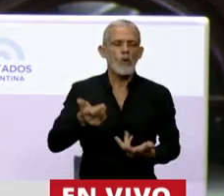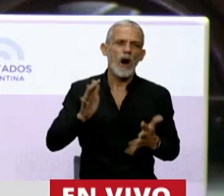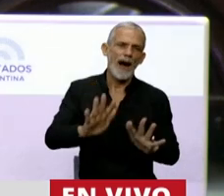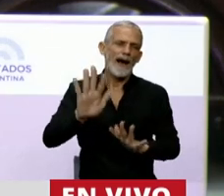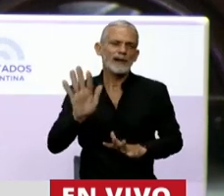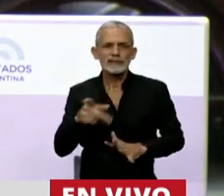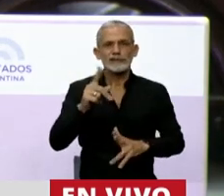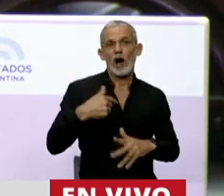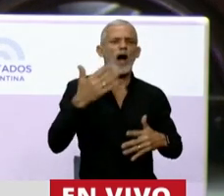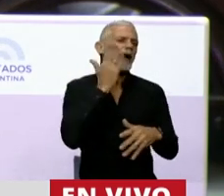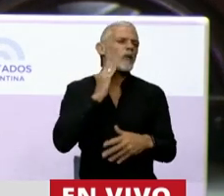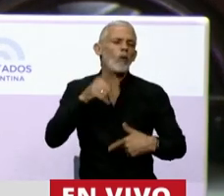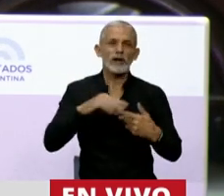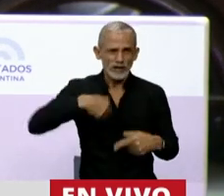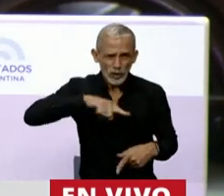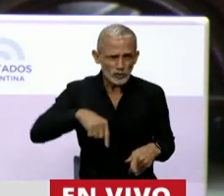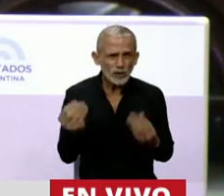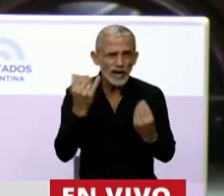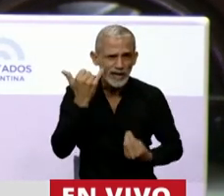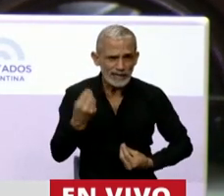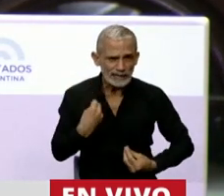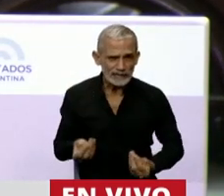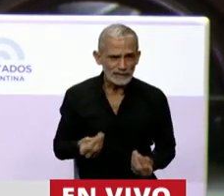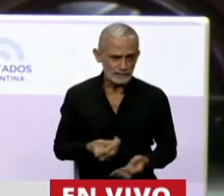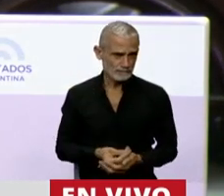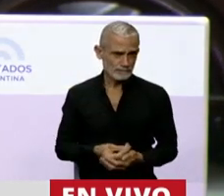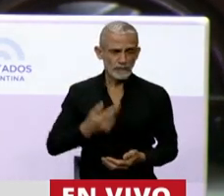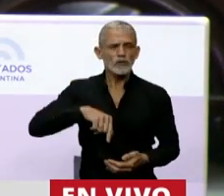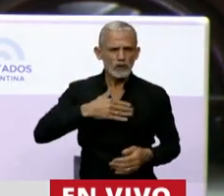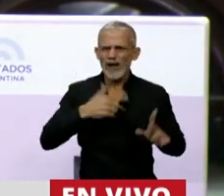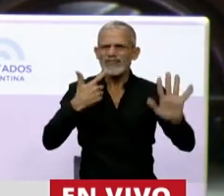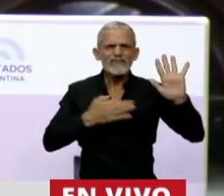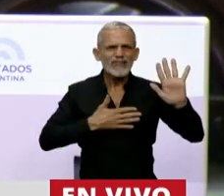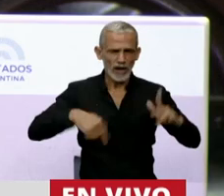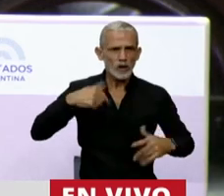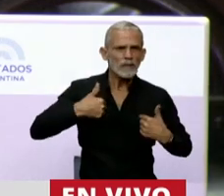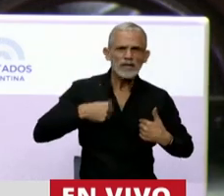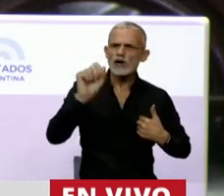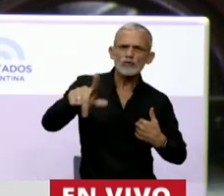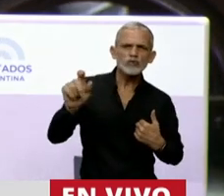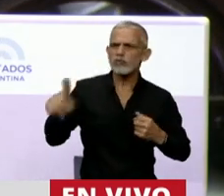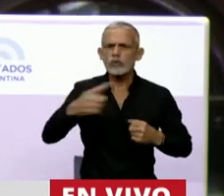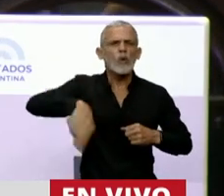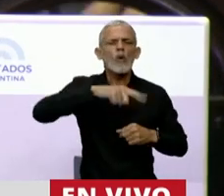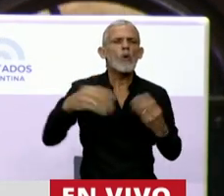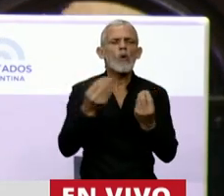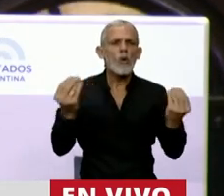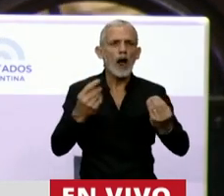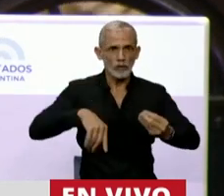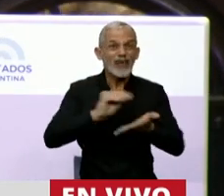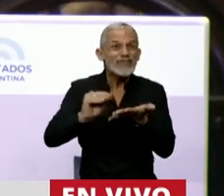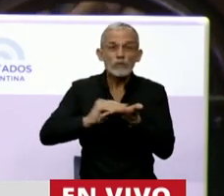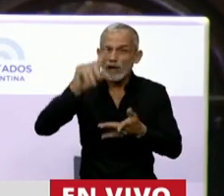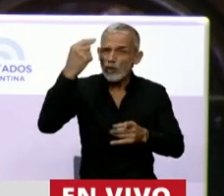de la generosidad. ¿Cuál fue la nuestra, Presidenta? Con la mano en el corazón. ¿Cuál fue la mía, la suya, la nuestra? ¿Cuál fue la nuestra como